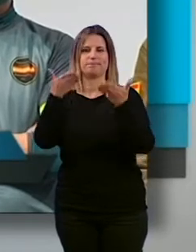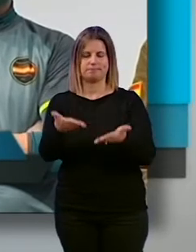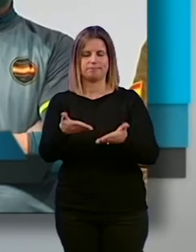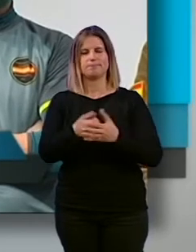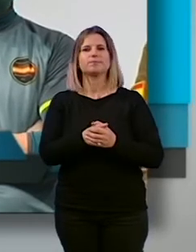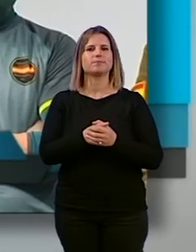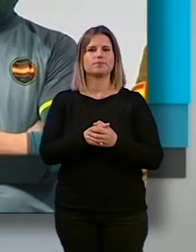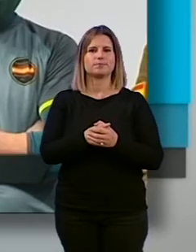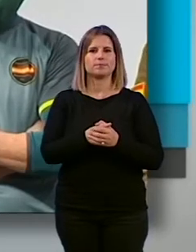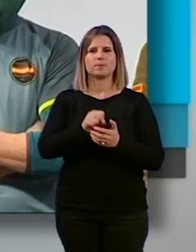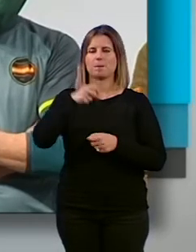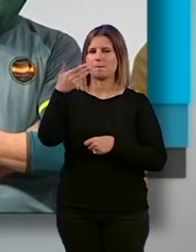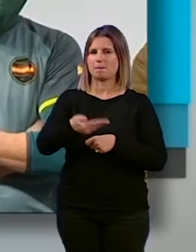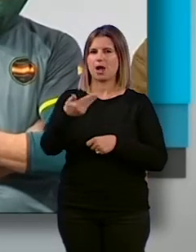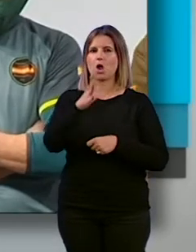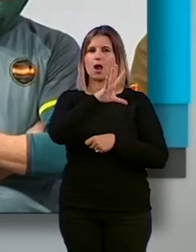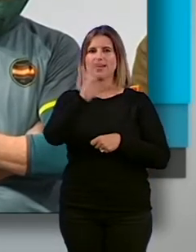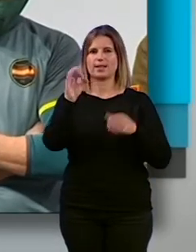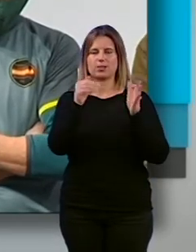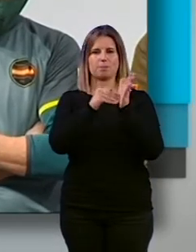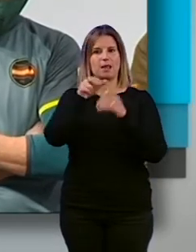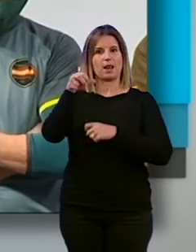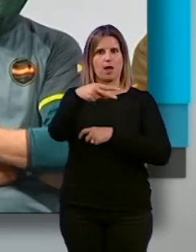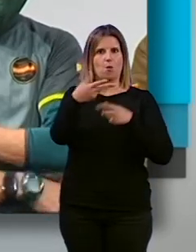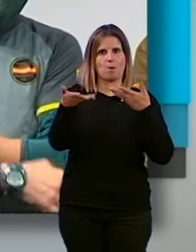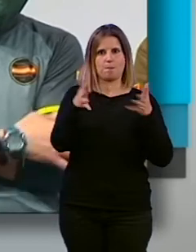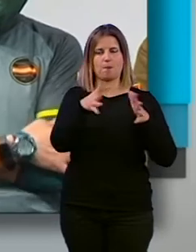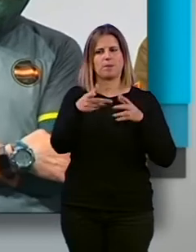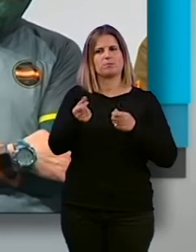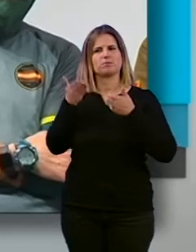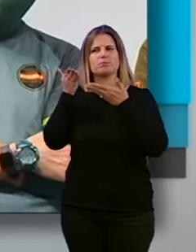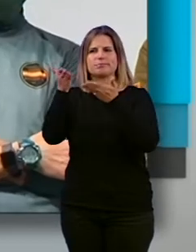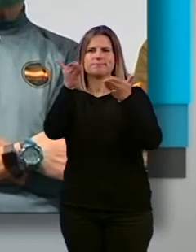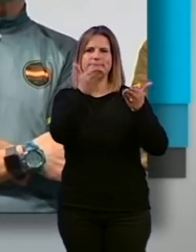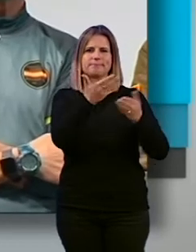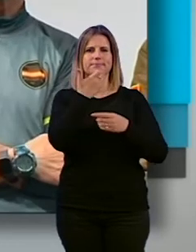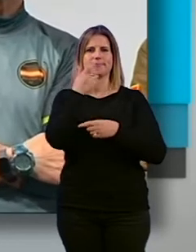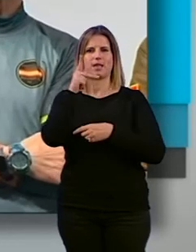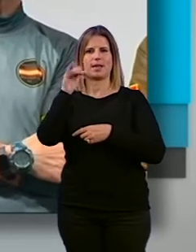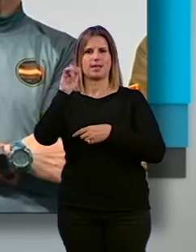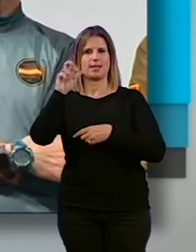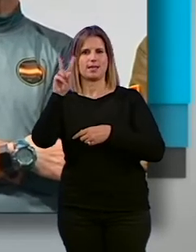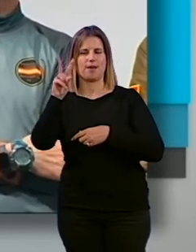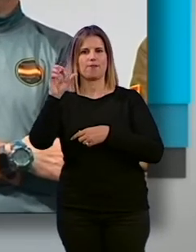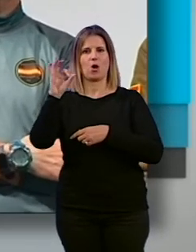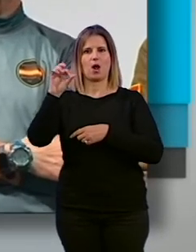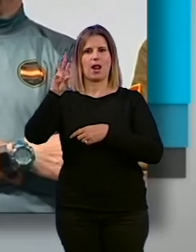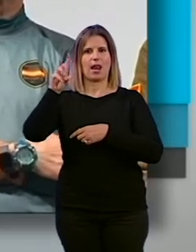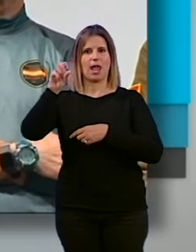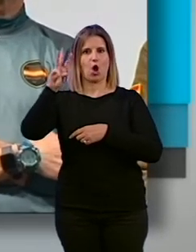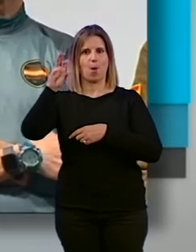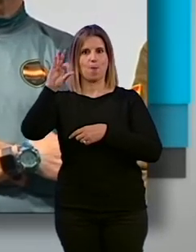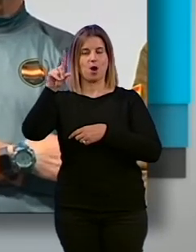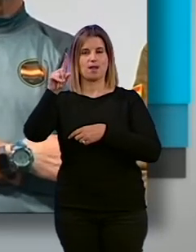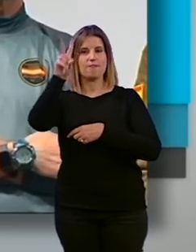Con un valor estimado de 500.000 euros, la ayuda que ya se encuentra en diferentes poblaciones como Kiev o Leópolis está sirviendo para que